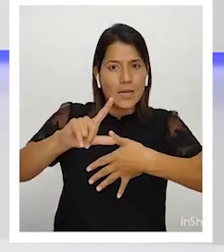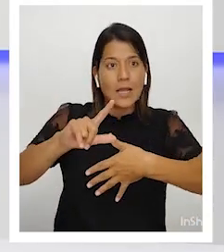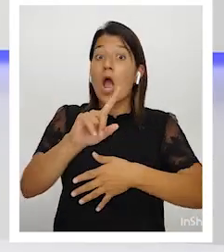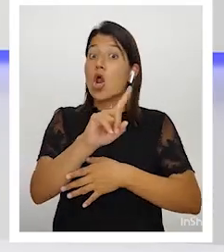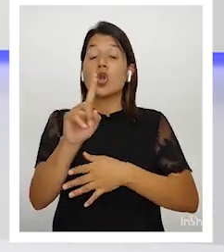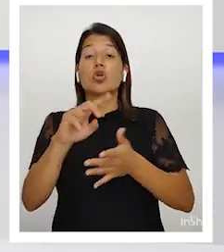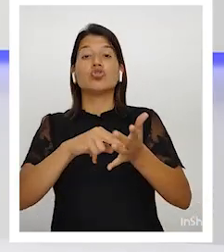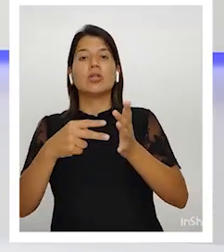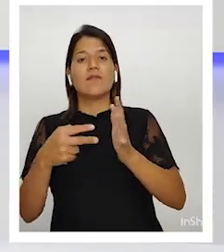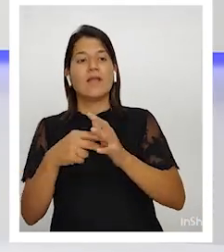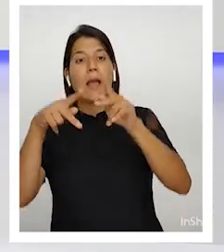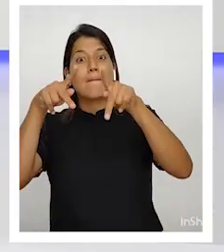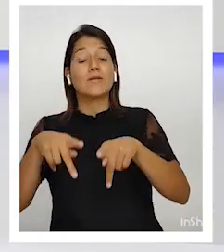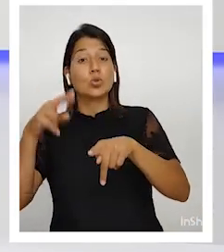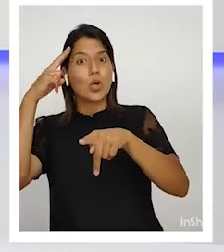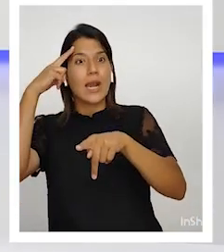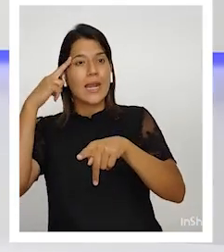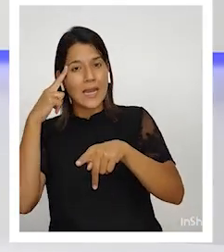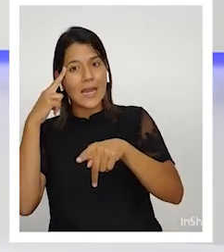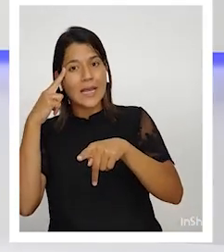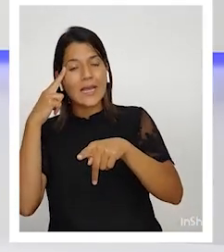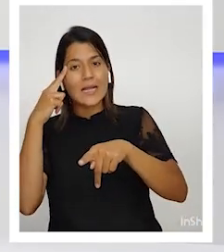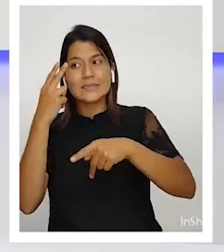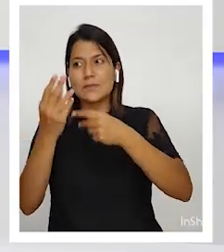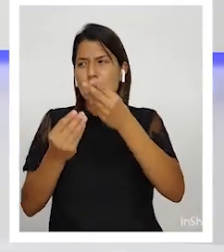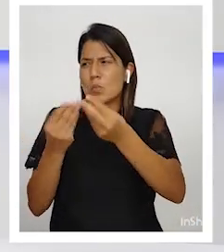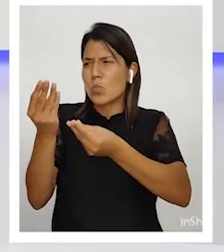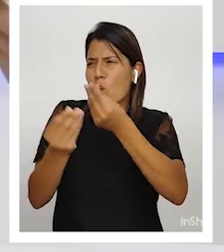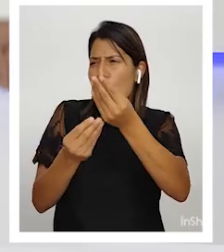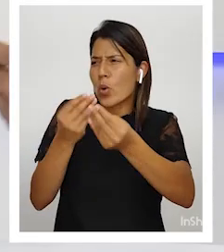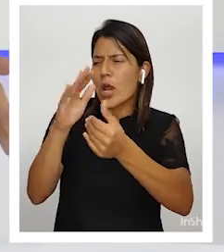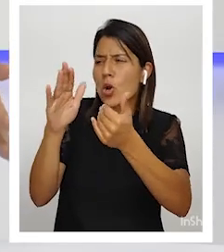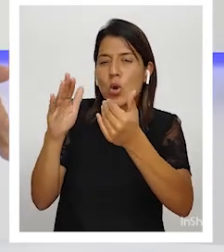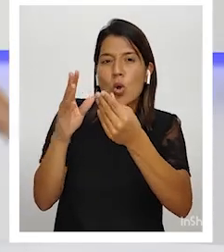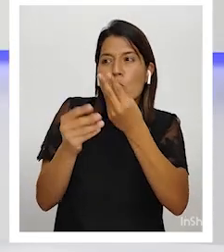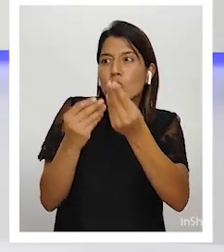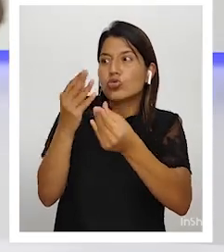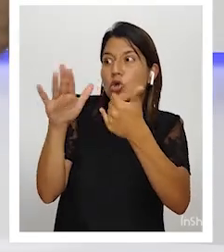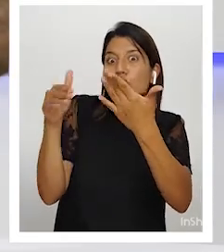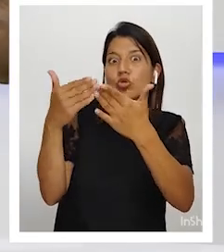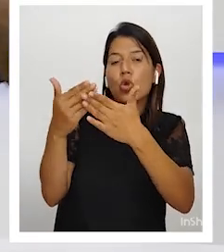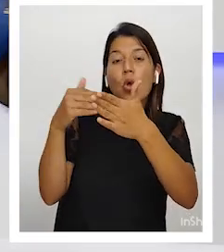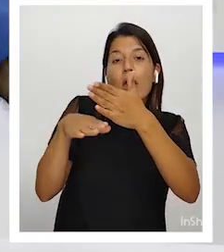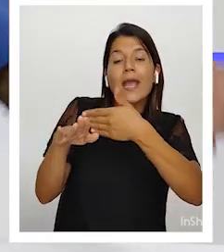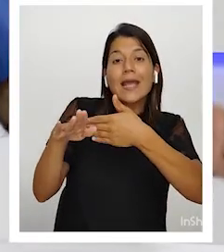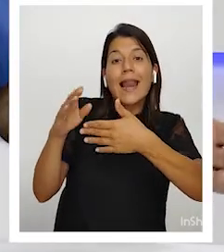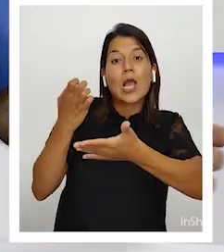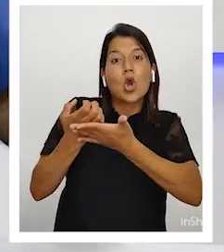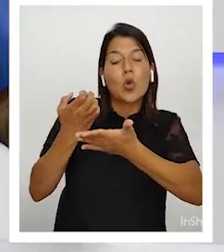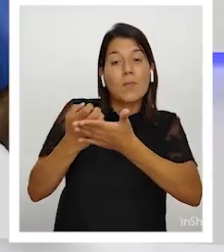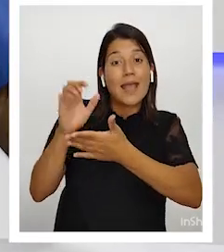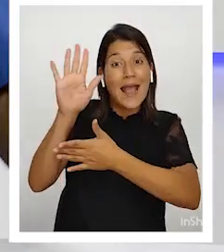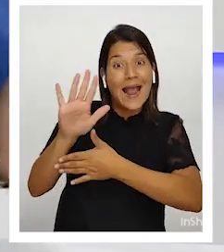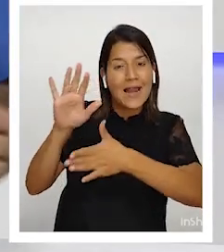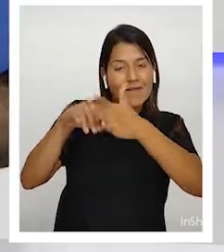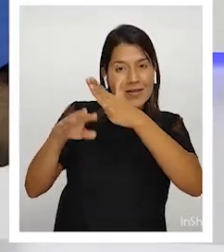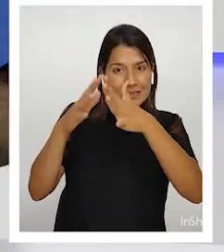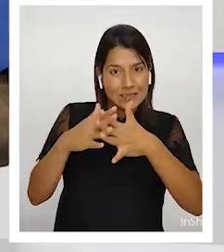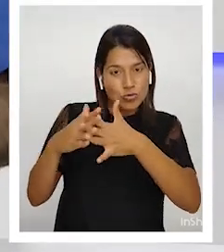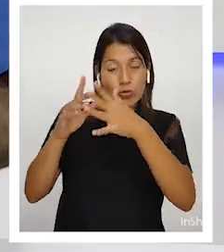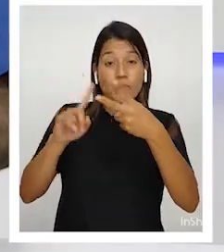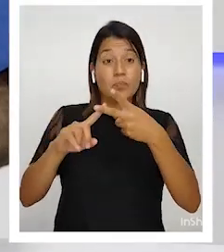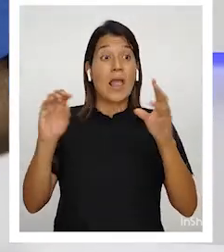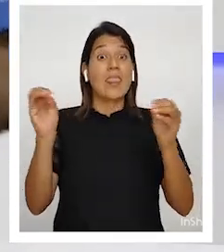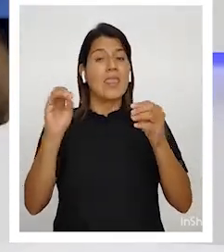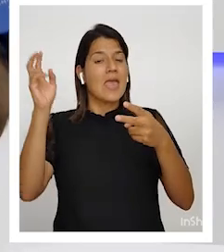que criaron la gran riqueza de toda la economía caribe del sur de Estados Unidos. Ni los indígenas que con los